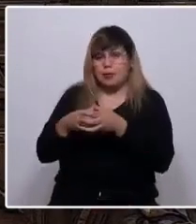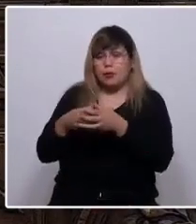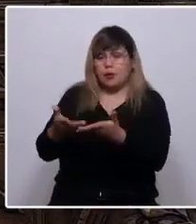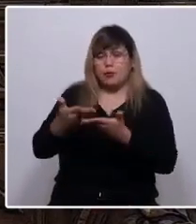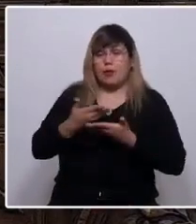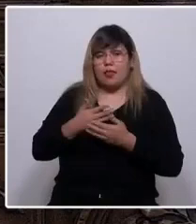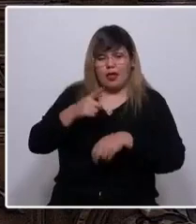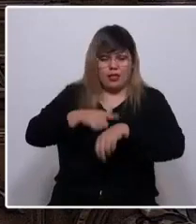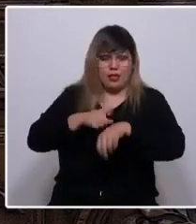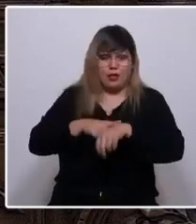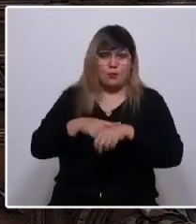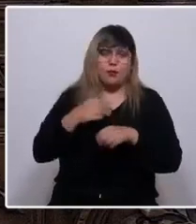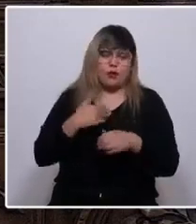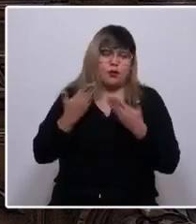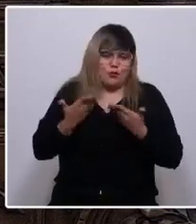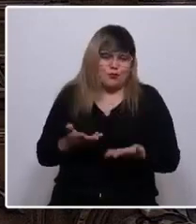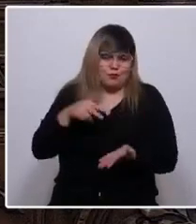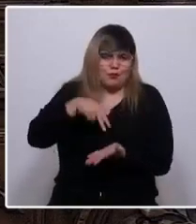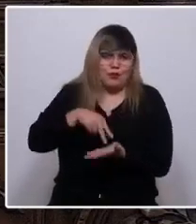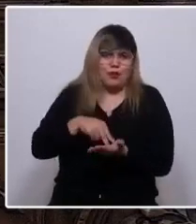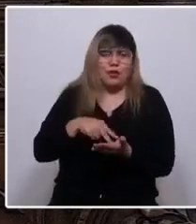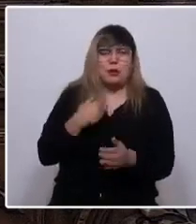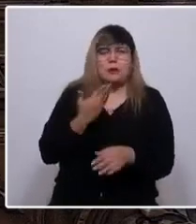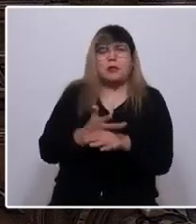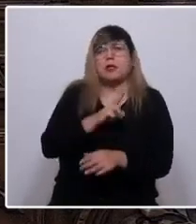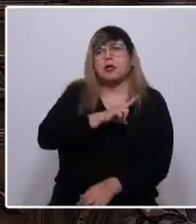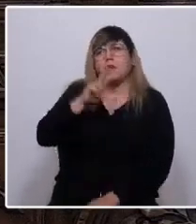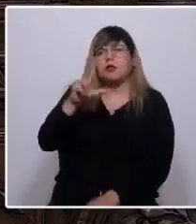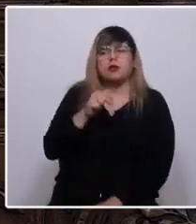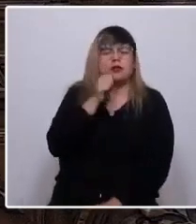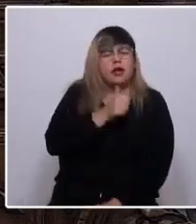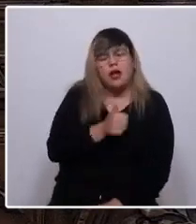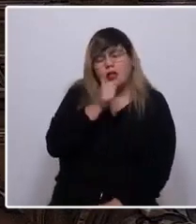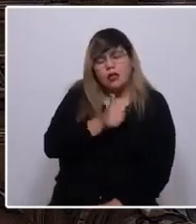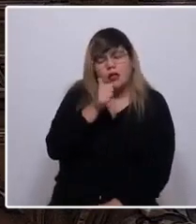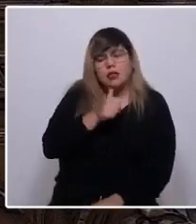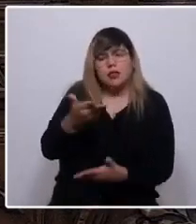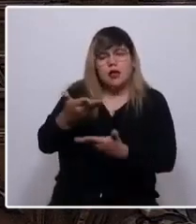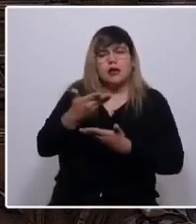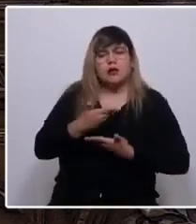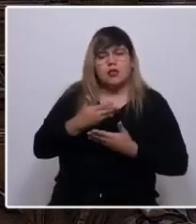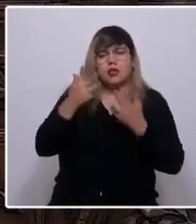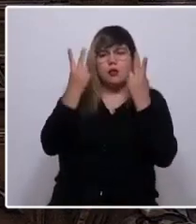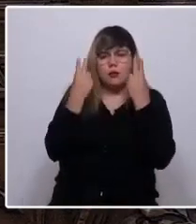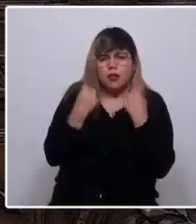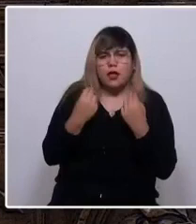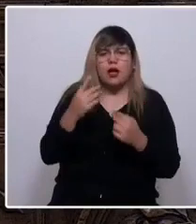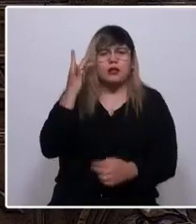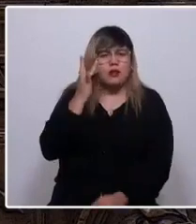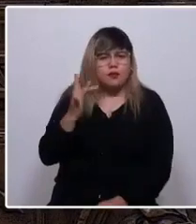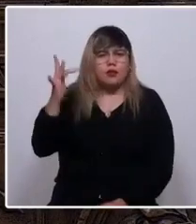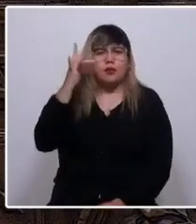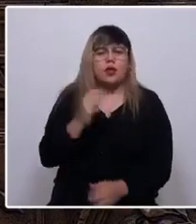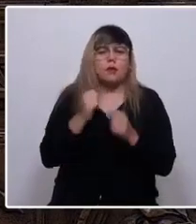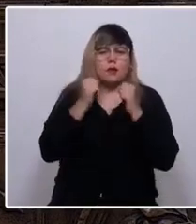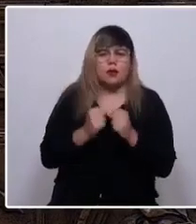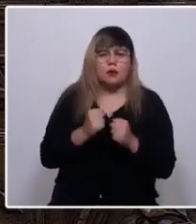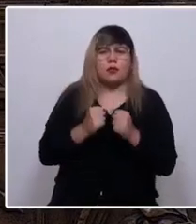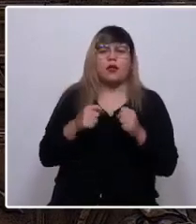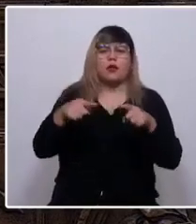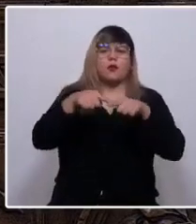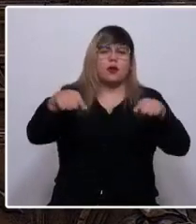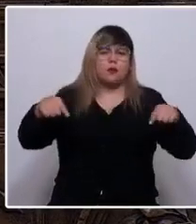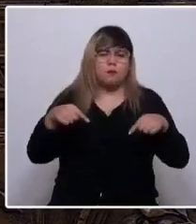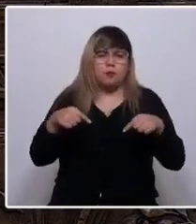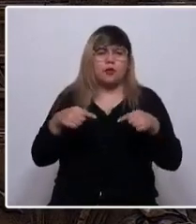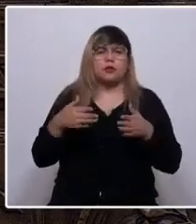su tiempo para que yo esté acá, y pidiéndole a Dios, como lo hago cada día, que nos entregue humildad y sabiduría para transitar en paz y tranquilidad a